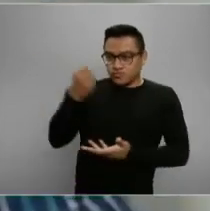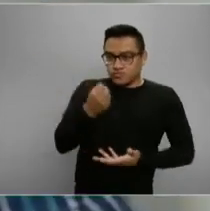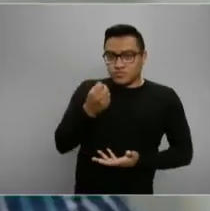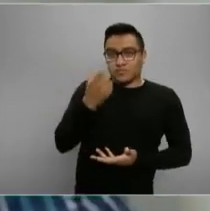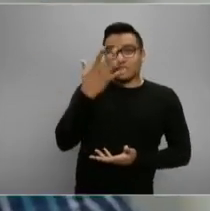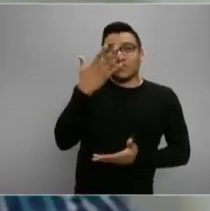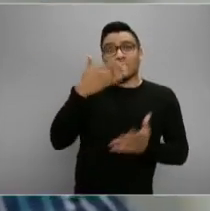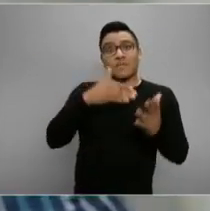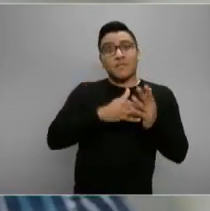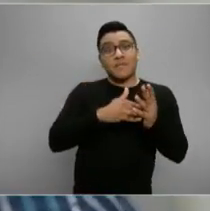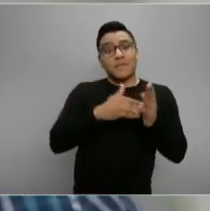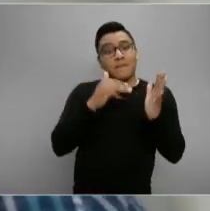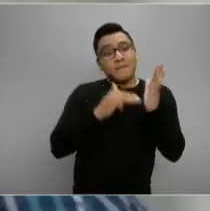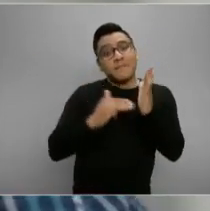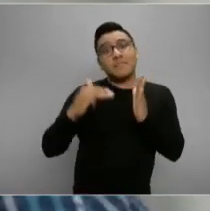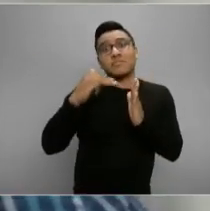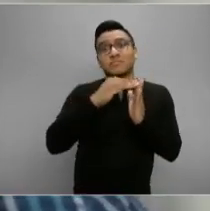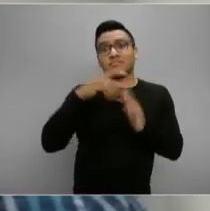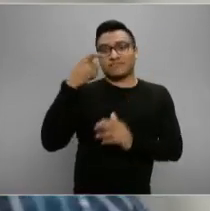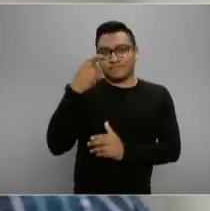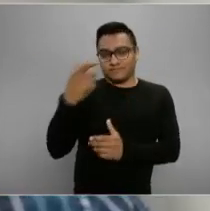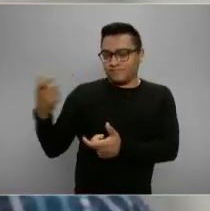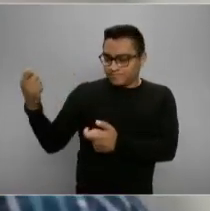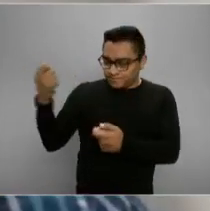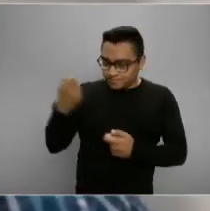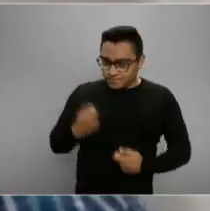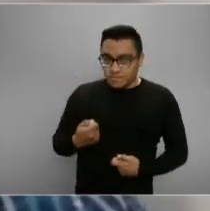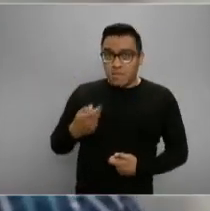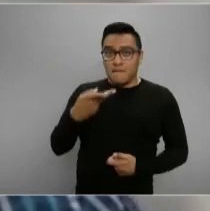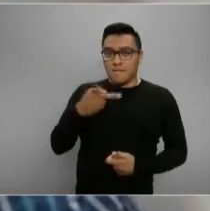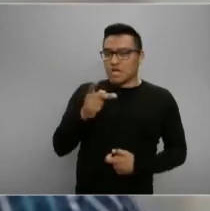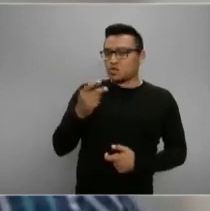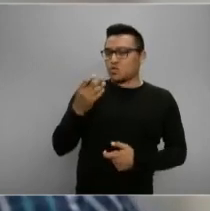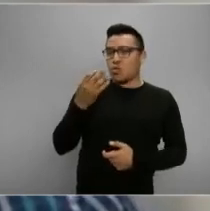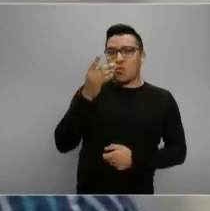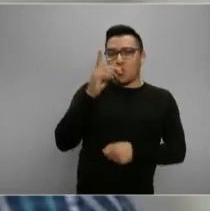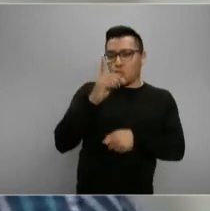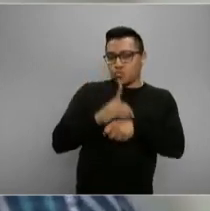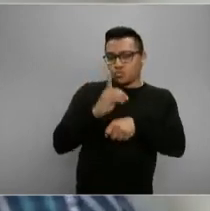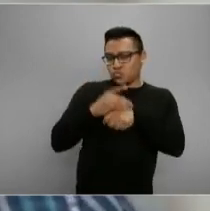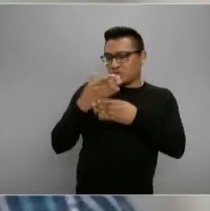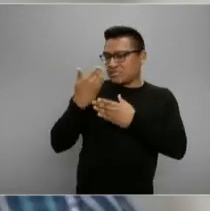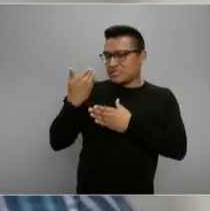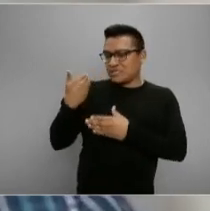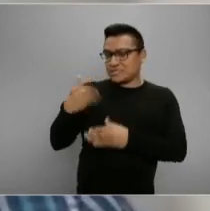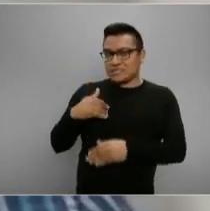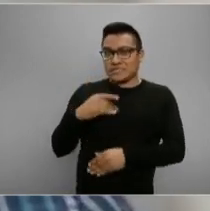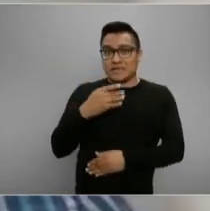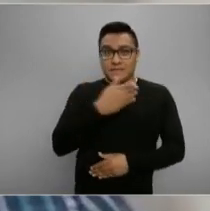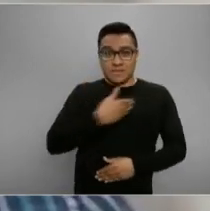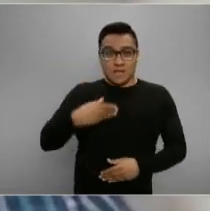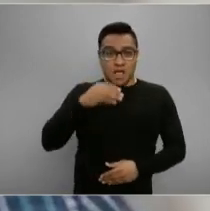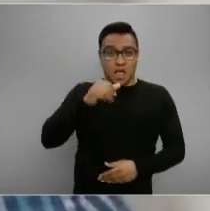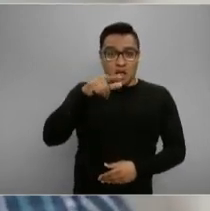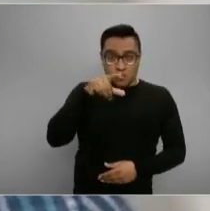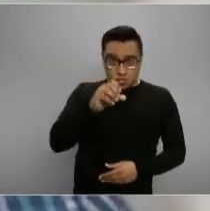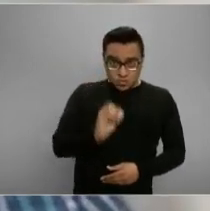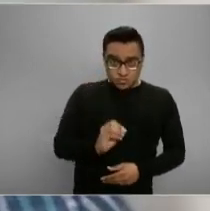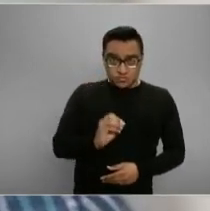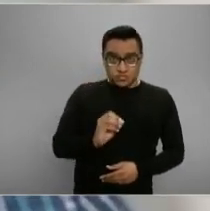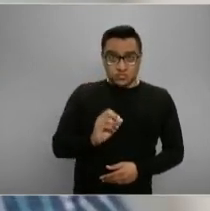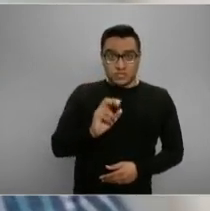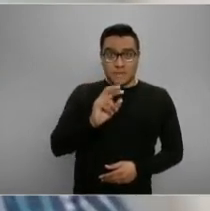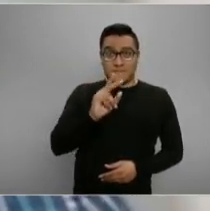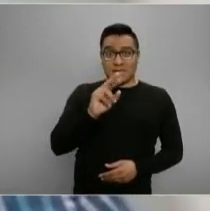5 mil millones de pesos. Sin embargo, hace un par de días el presidente anunció que se nos va a dar una ampliación de 25